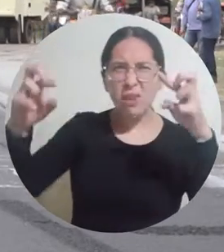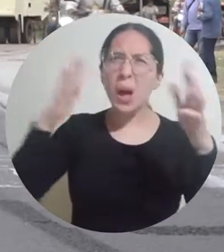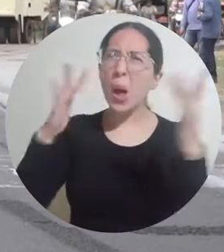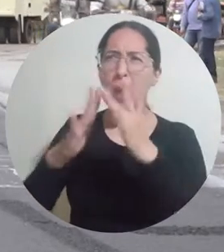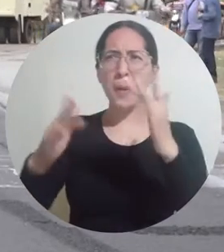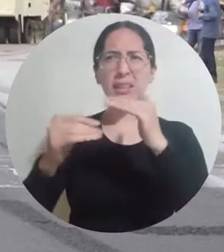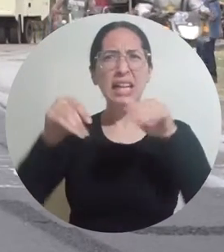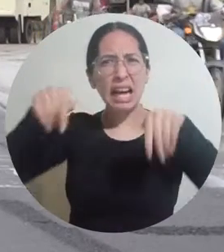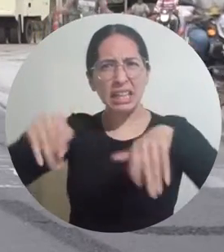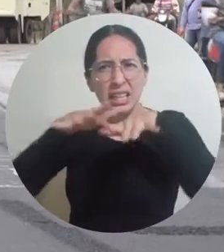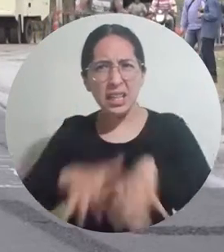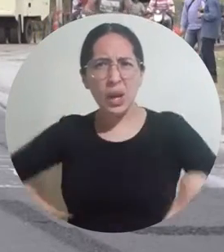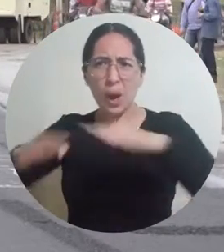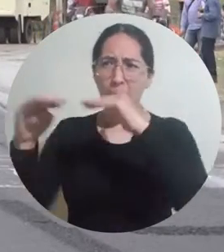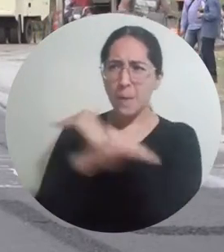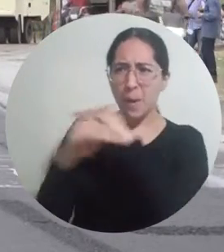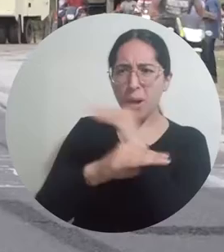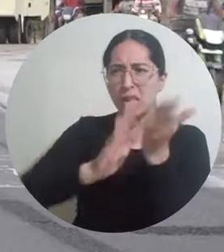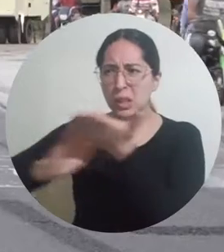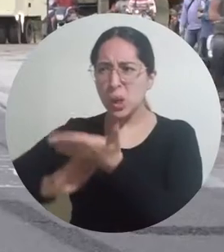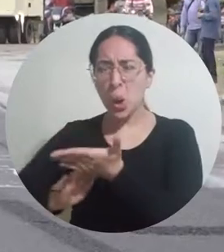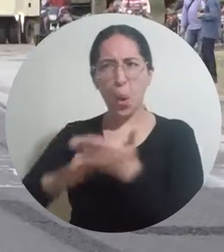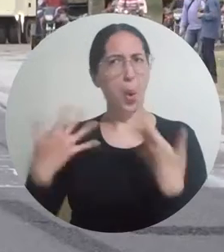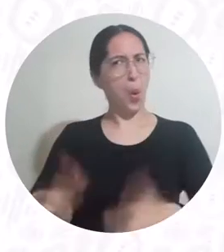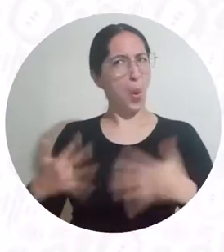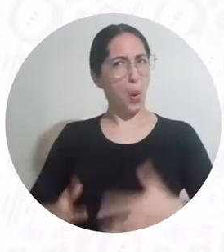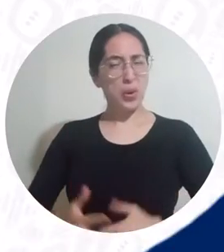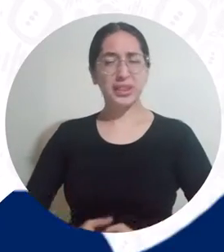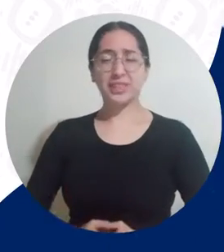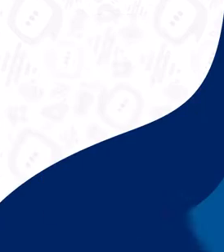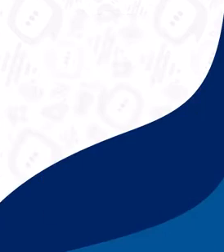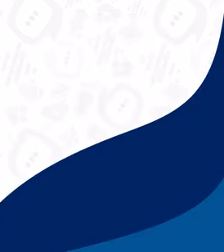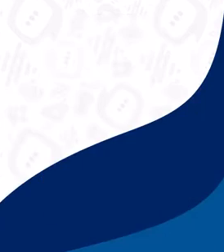del área, de la pavimentación de las vías.